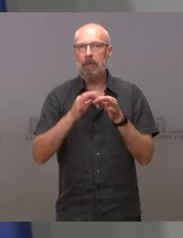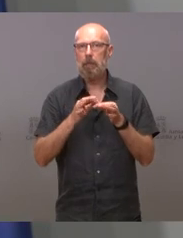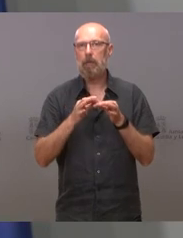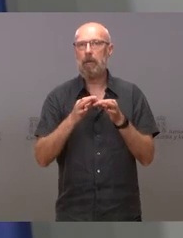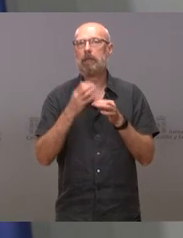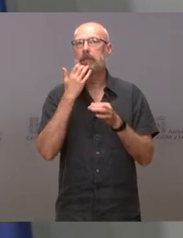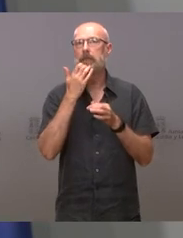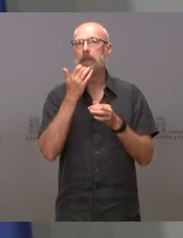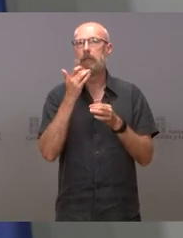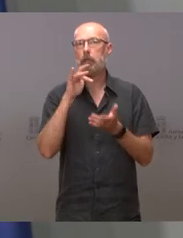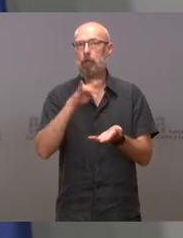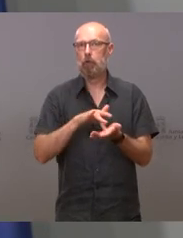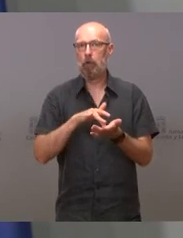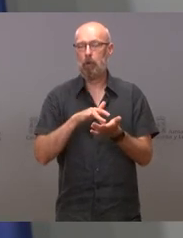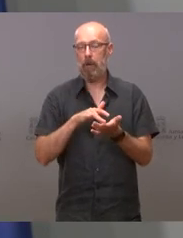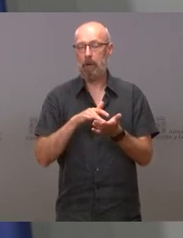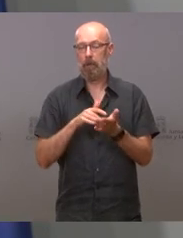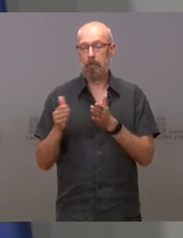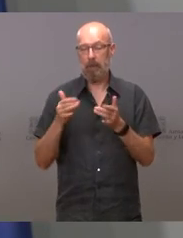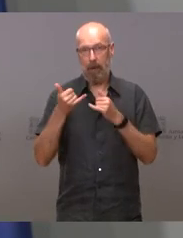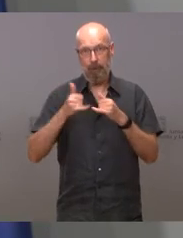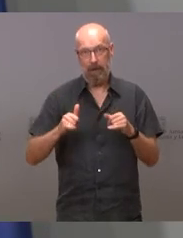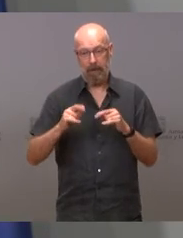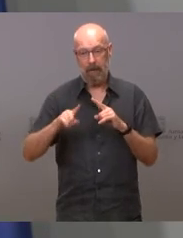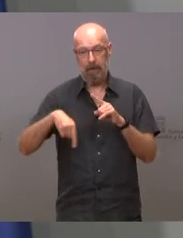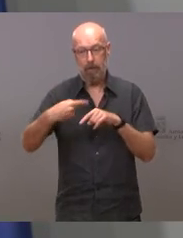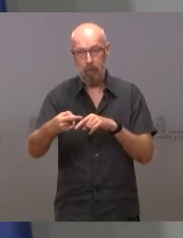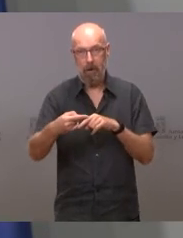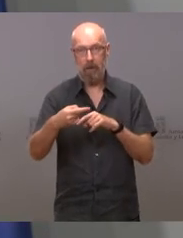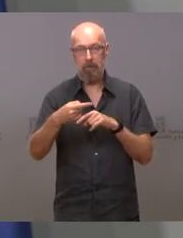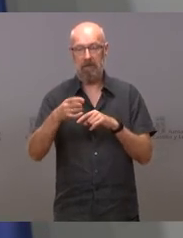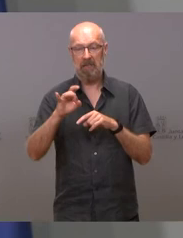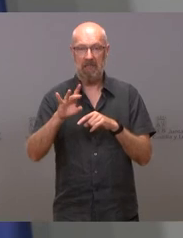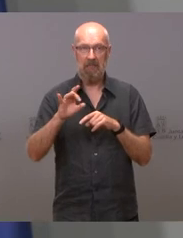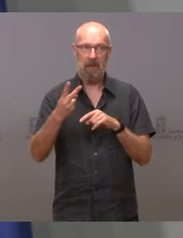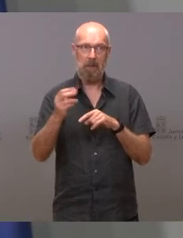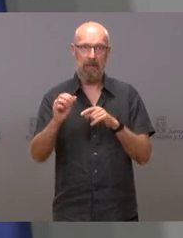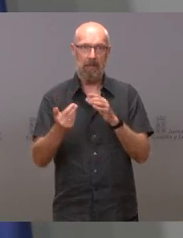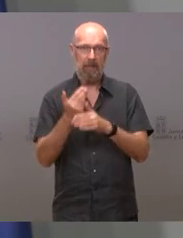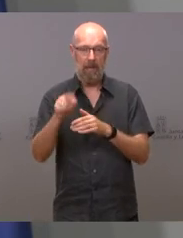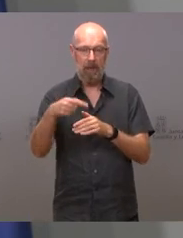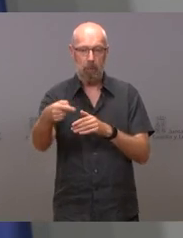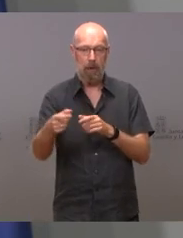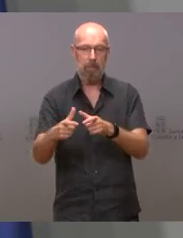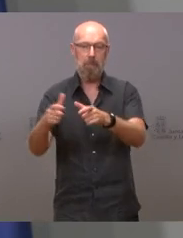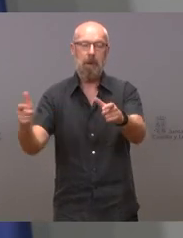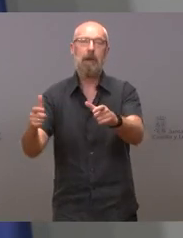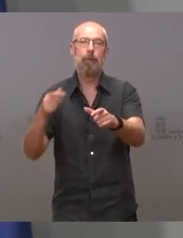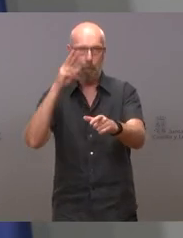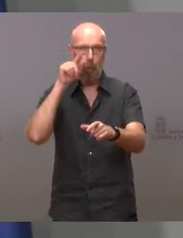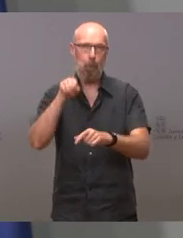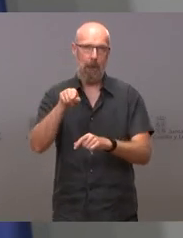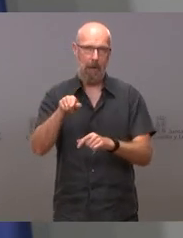de los periodos de fiestas en muchos ayuntamientos. Eso sí nos preocupa. Sobre el asunto